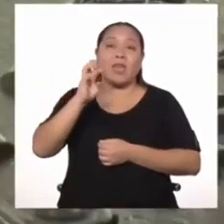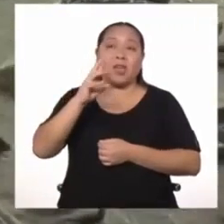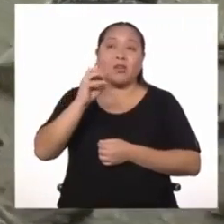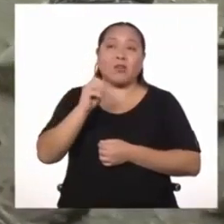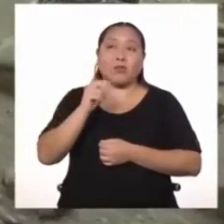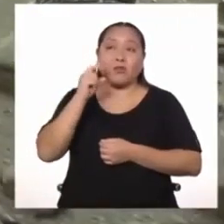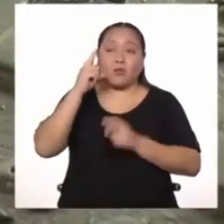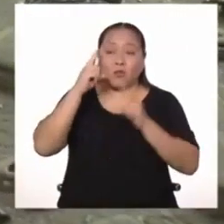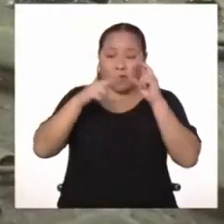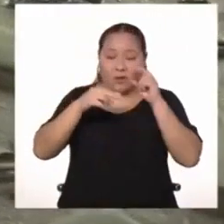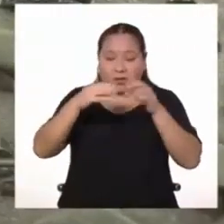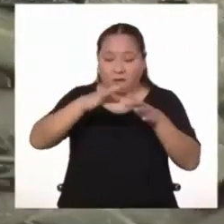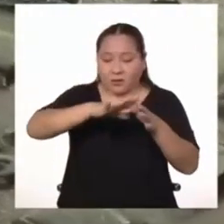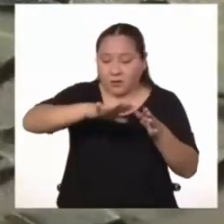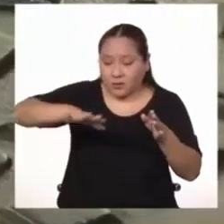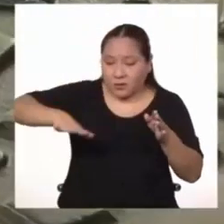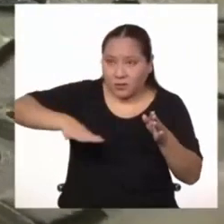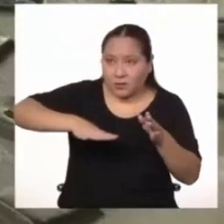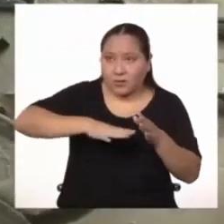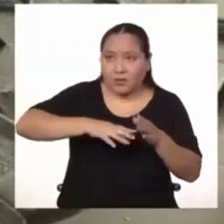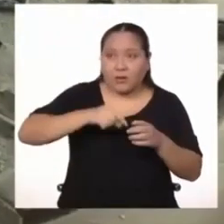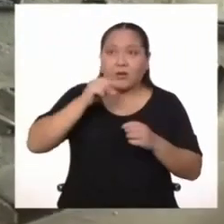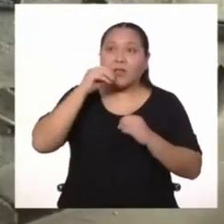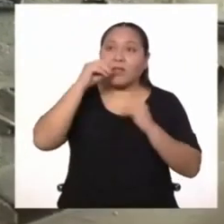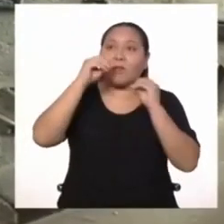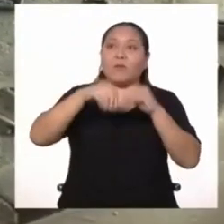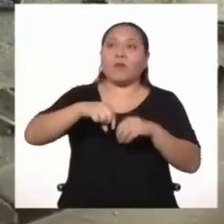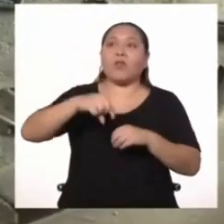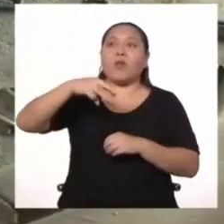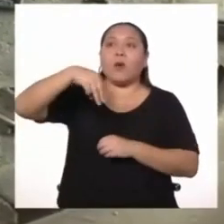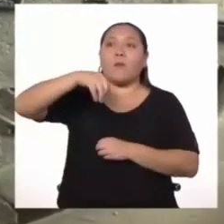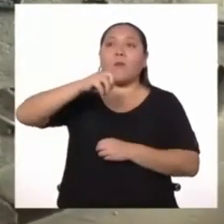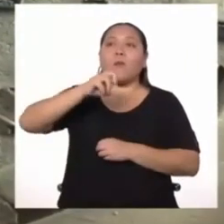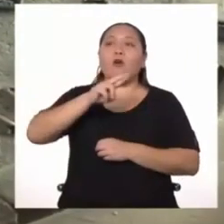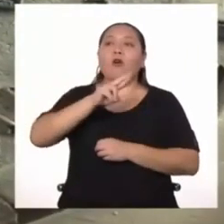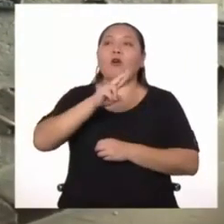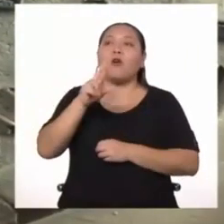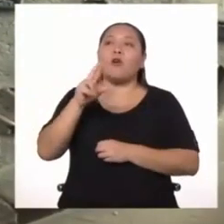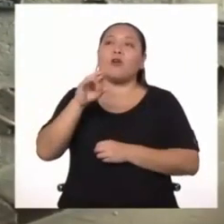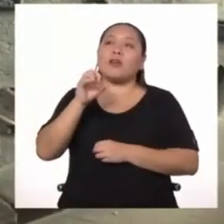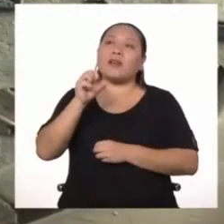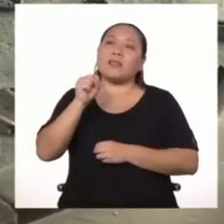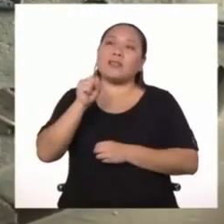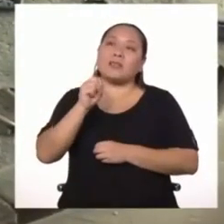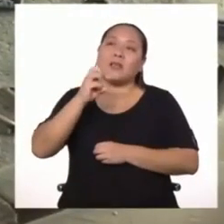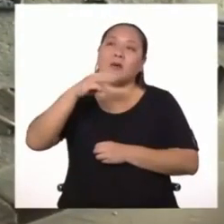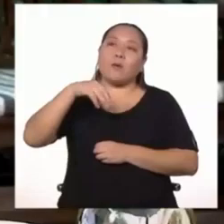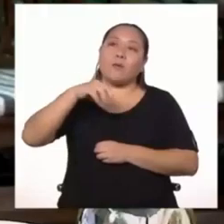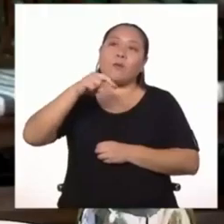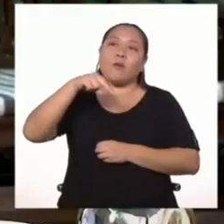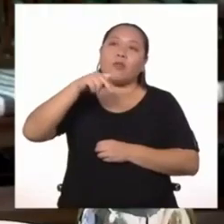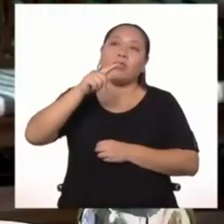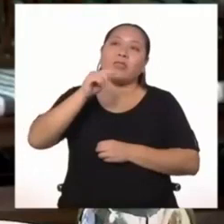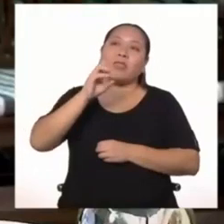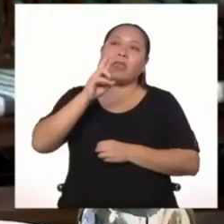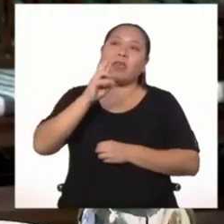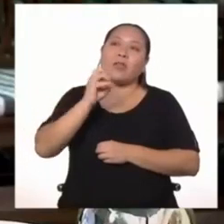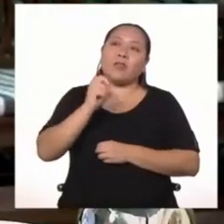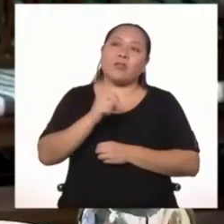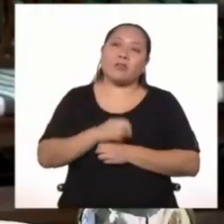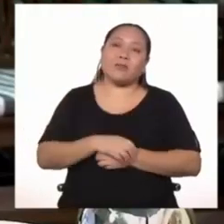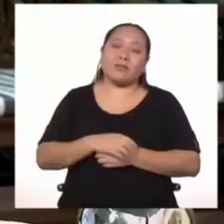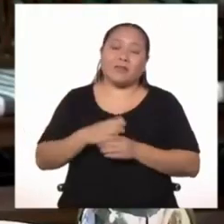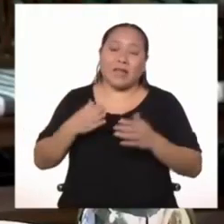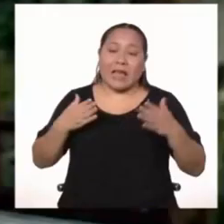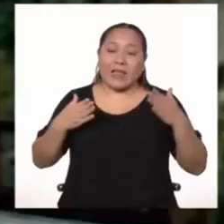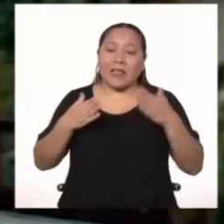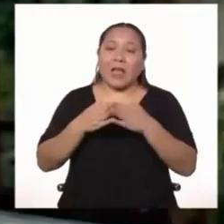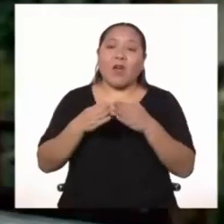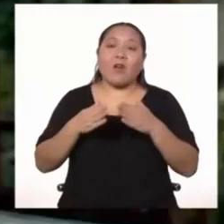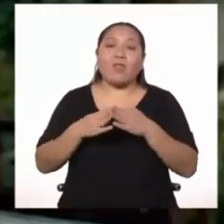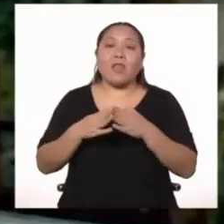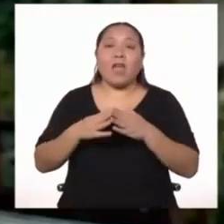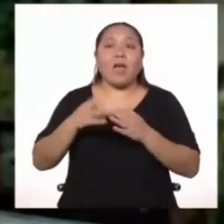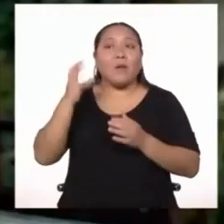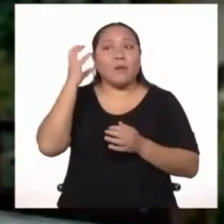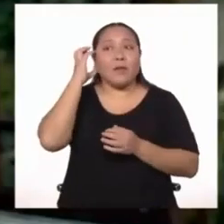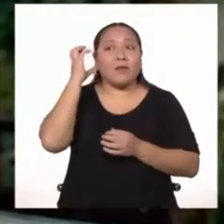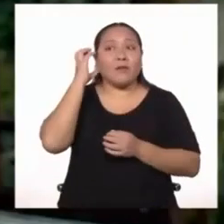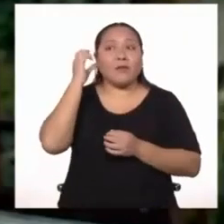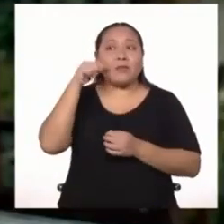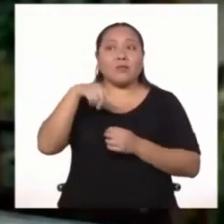placa, donde dice Morris y Montero, que la guardamos como recuerdo, ¿no? Tenemos la diagonal de Miraflores que fue construida,